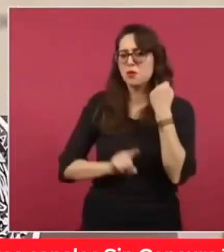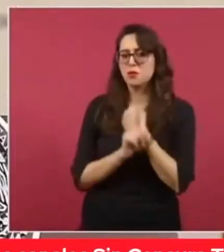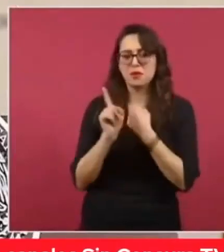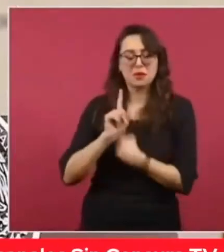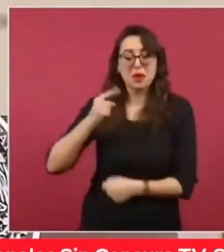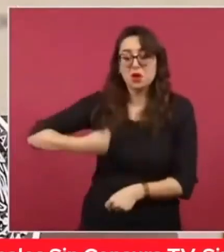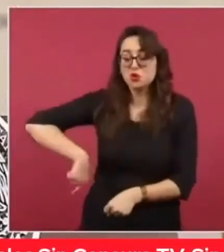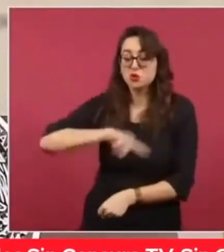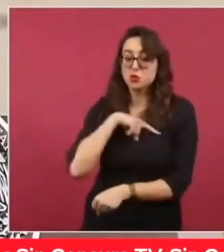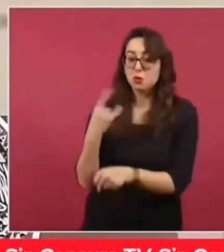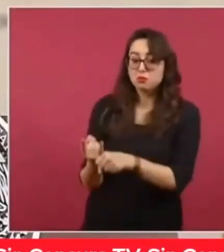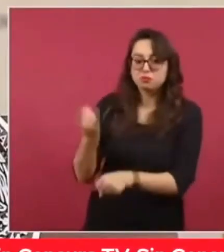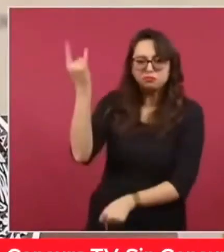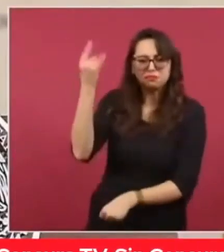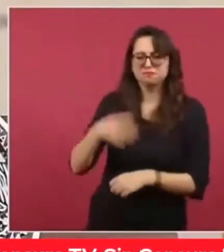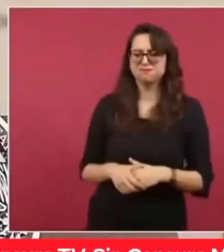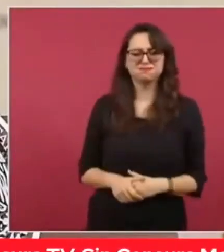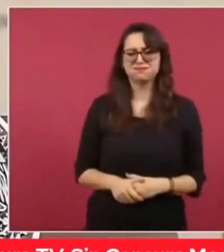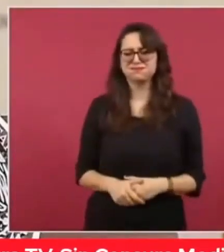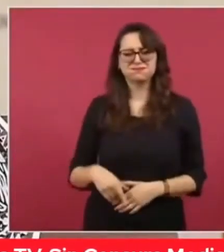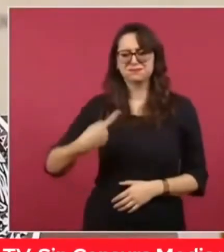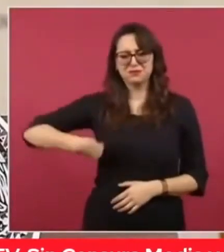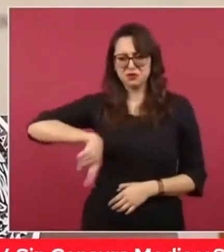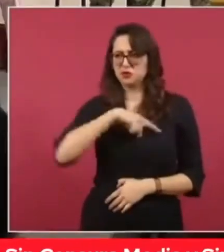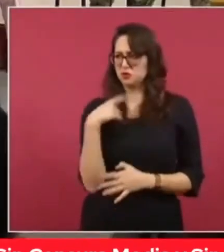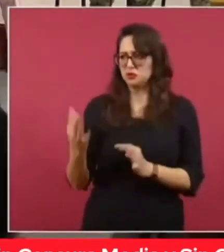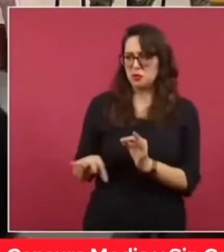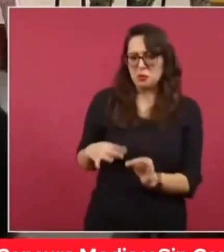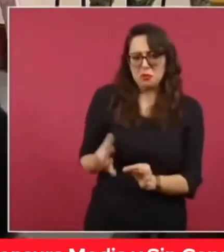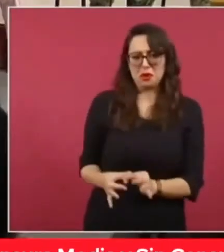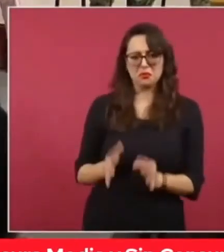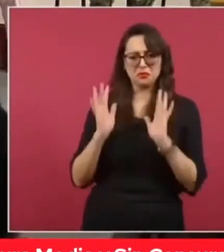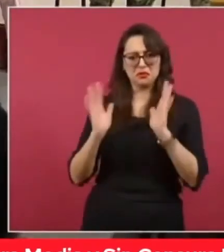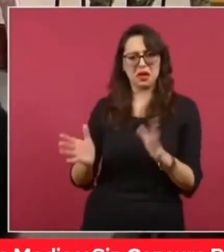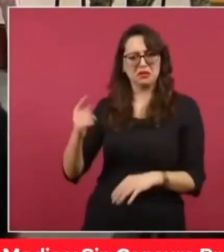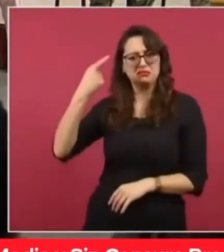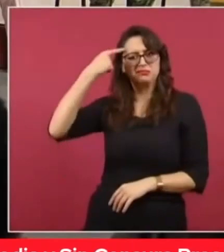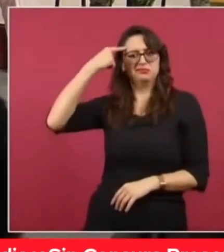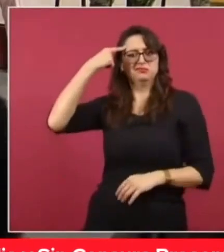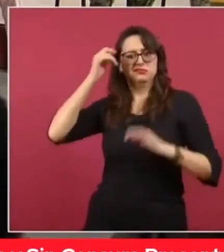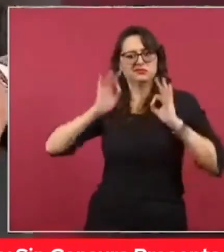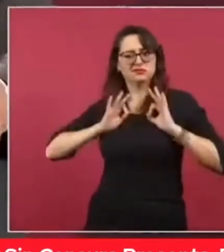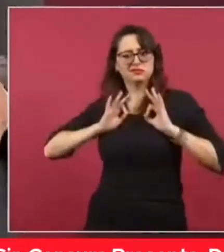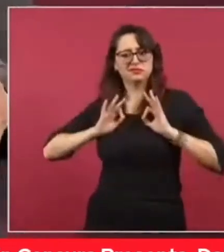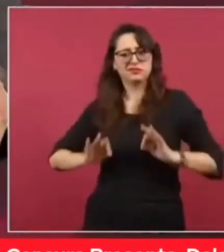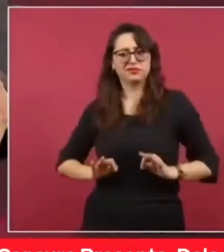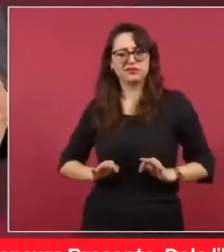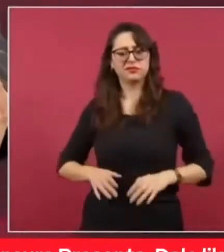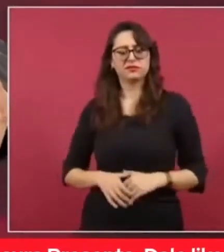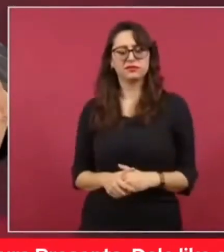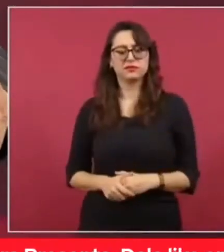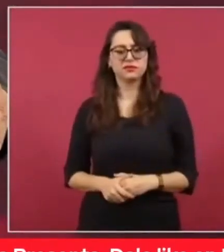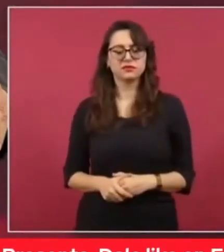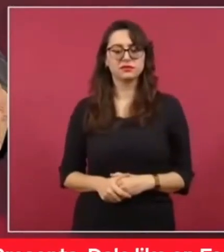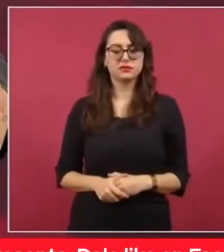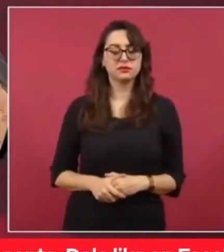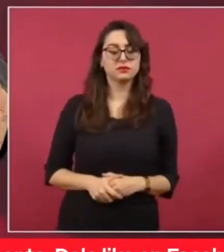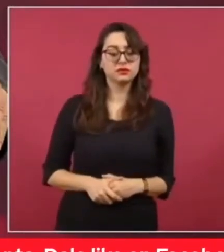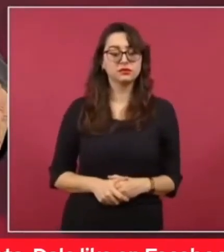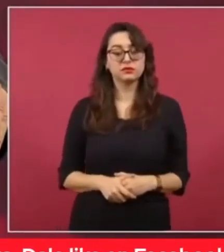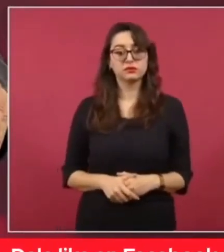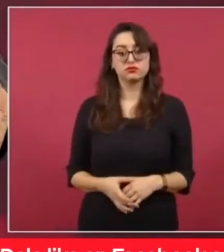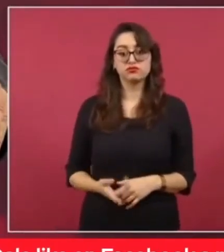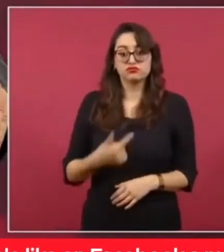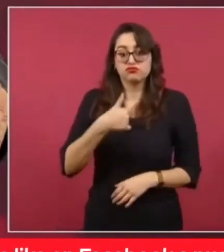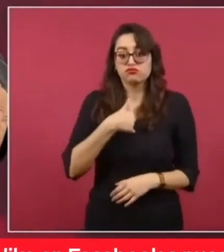Porque no tenemos ningún problema de conciencia. O sea, yo lo que estoy tratando de